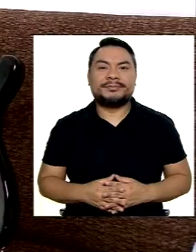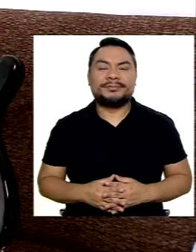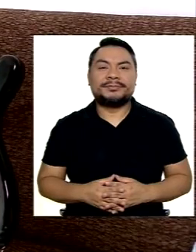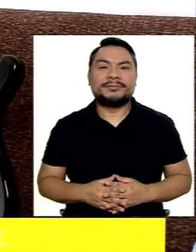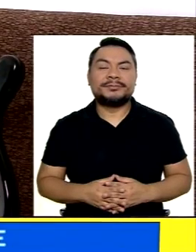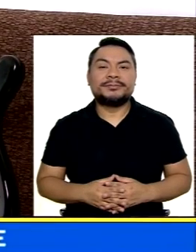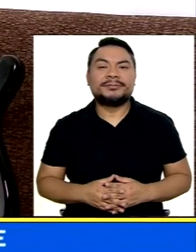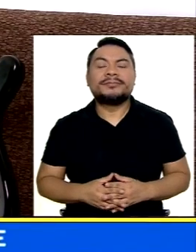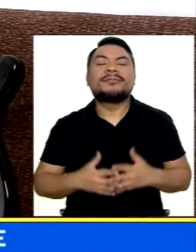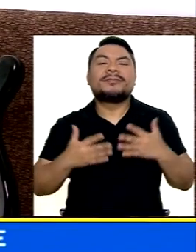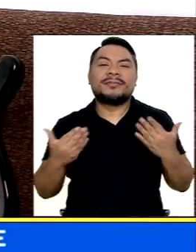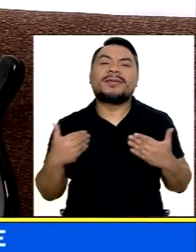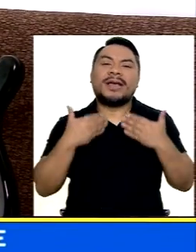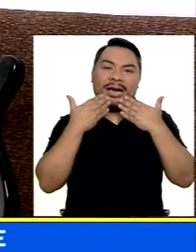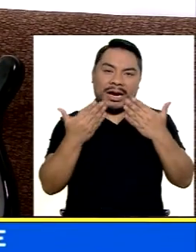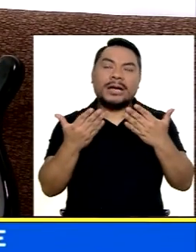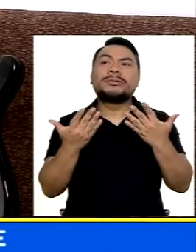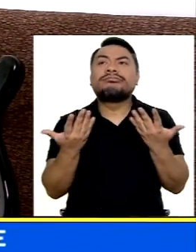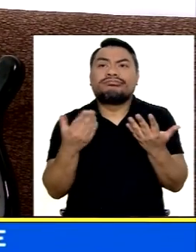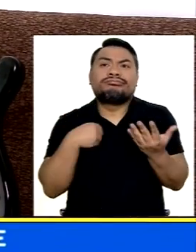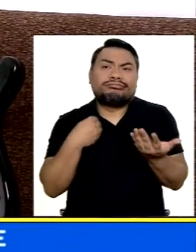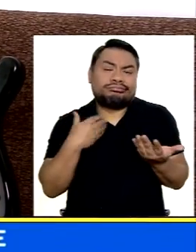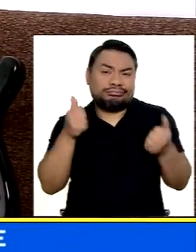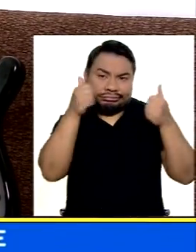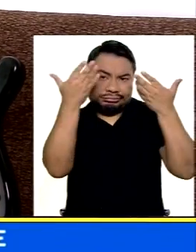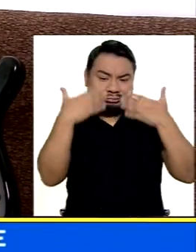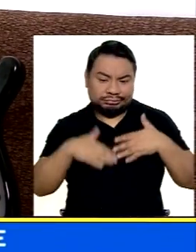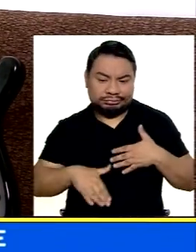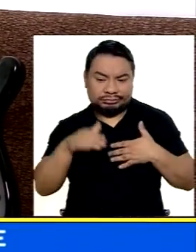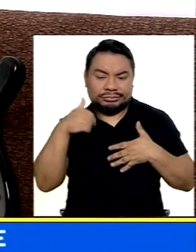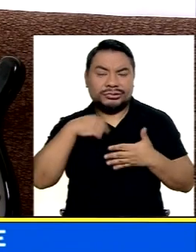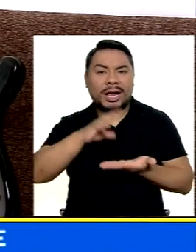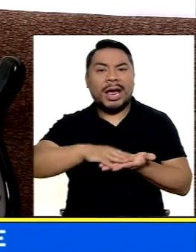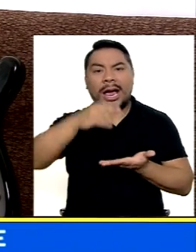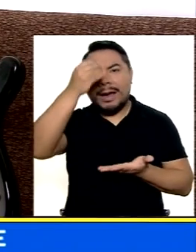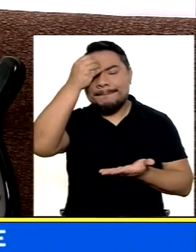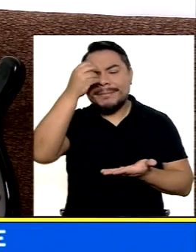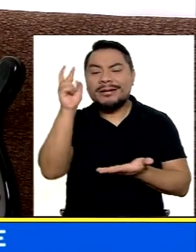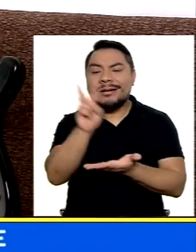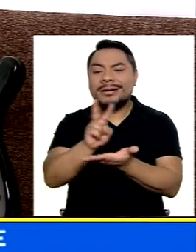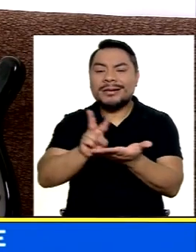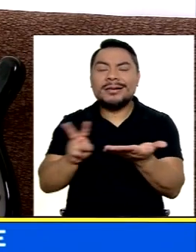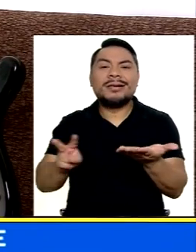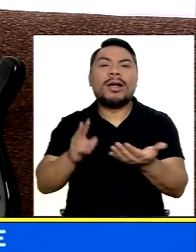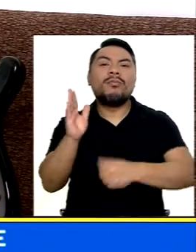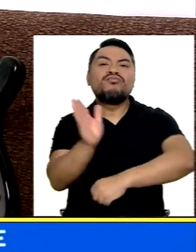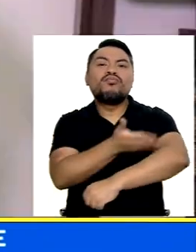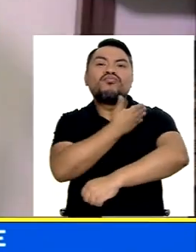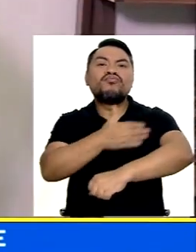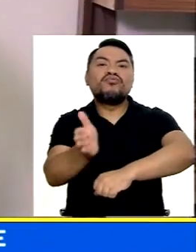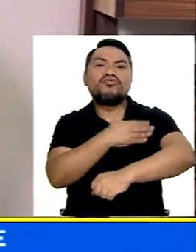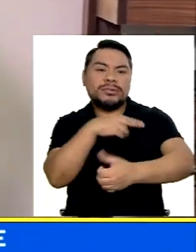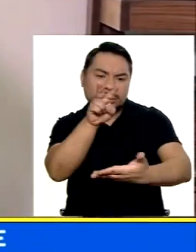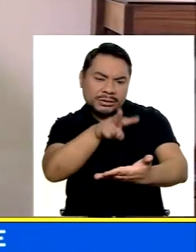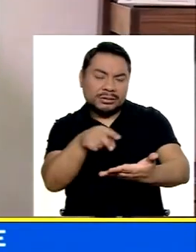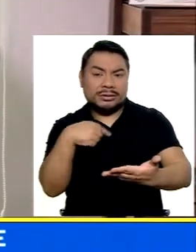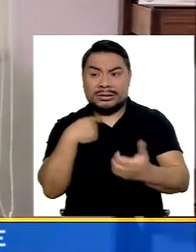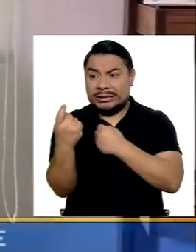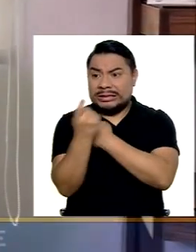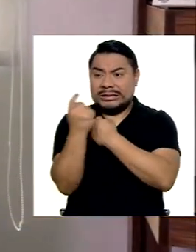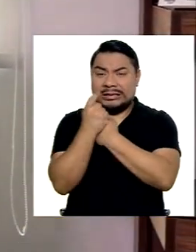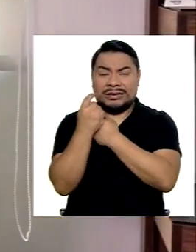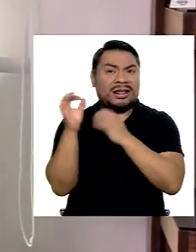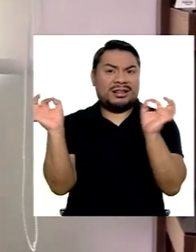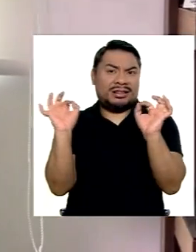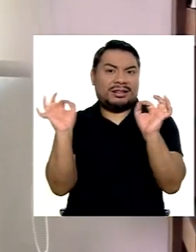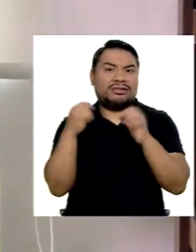Bueno Gracias por mi condición Yo aprendí a leer Las partituras Y la música Que nadie me enseñó